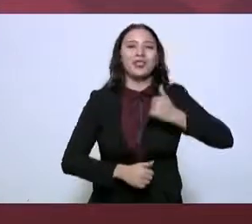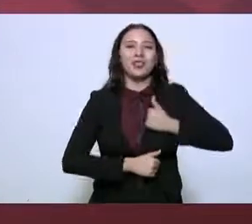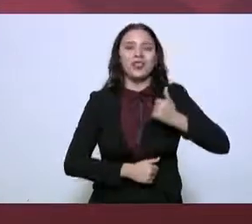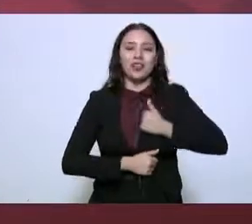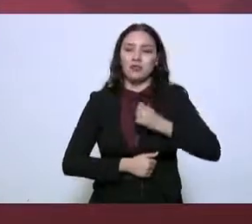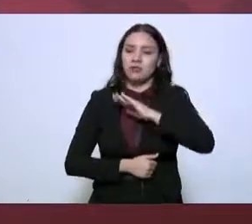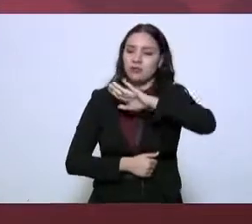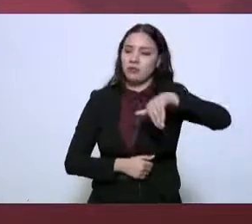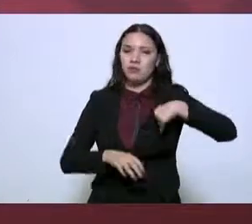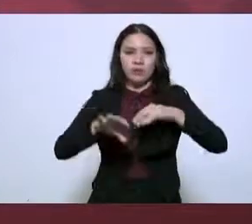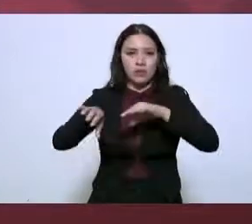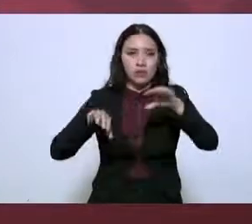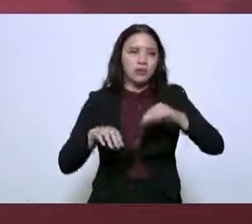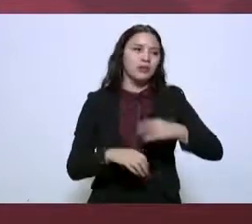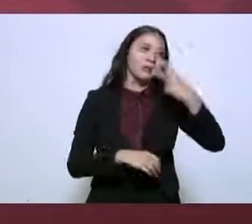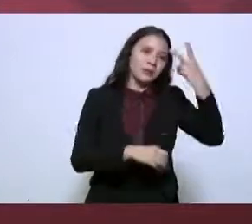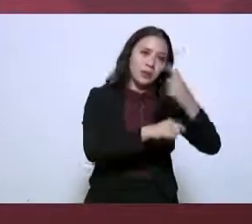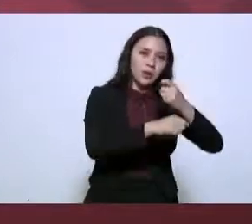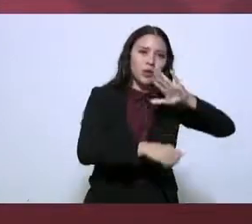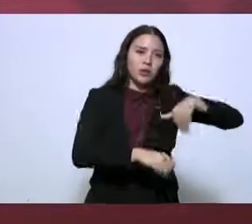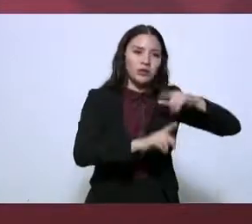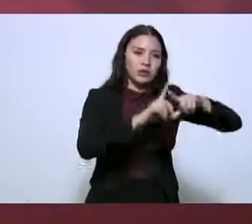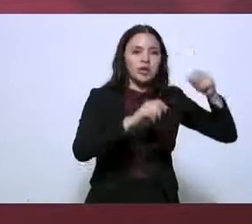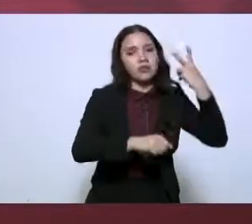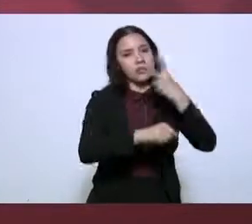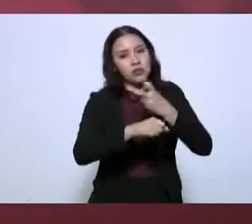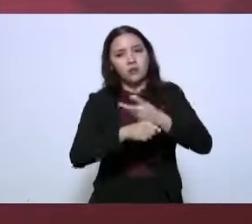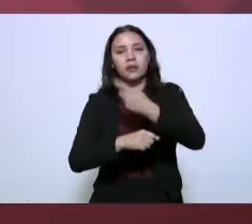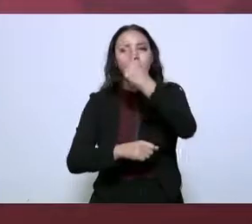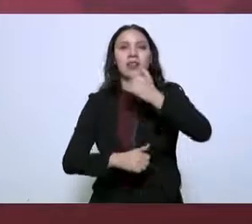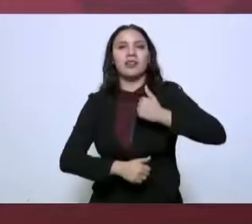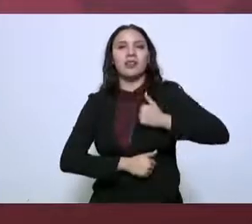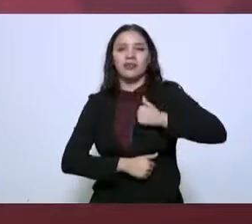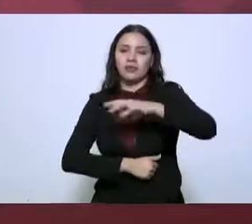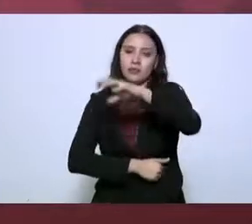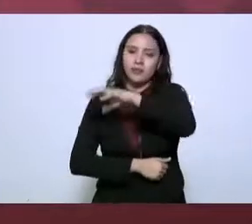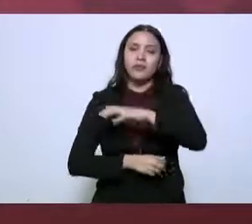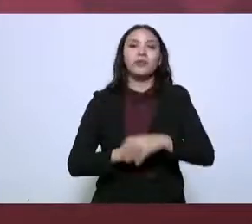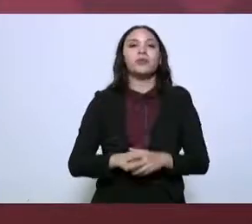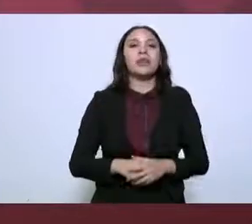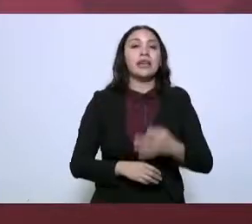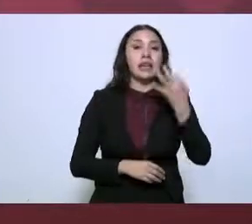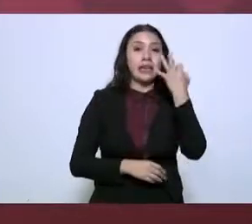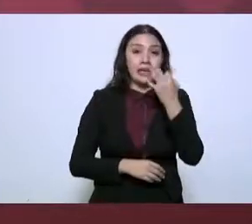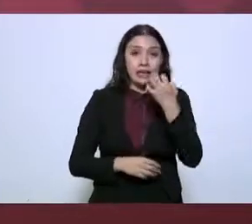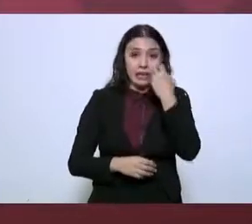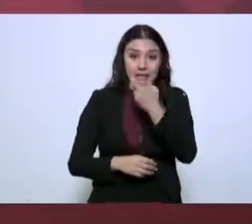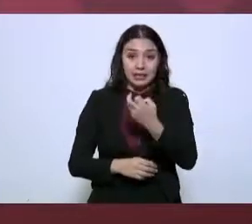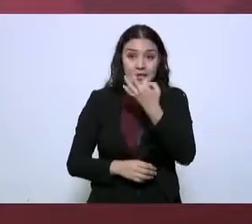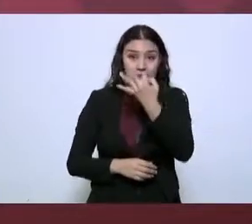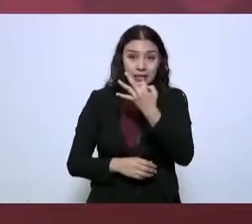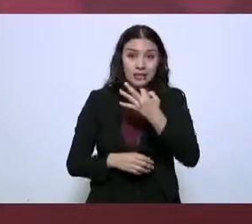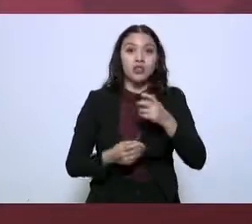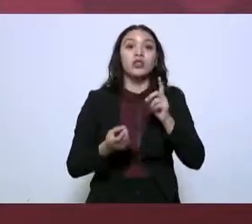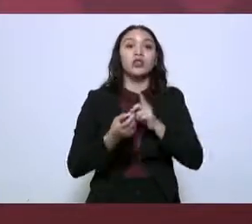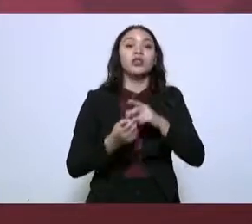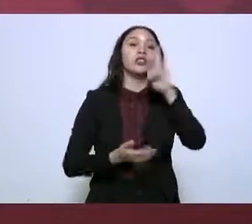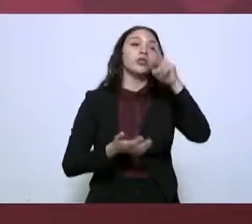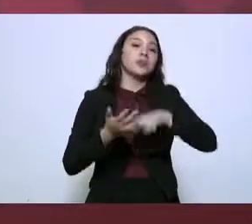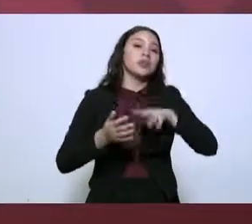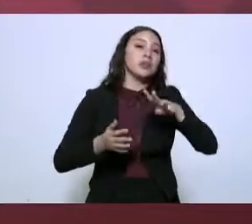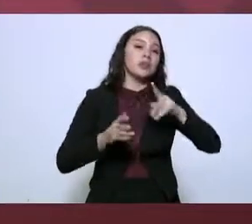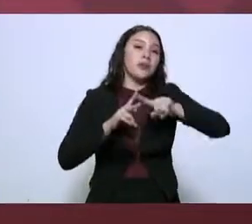que fueron cedidas a la Guardia para su operación. De estas, tres se construyeron en el 19,